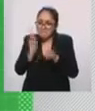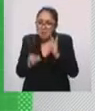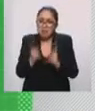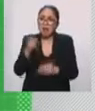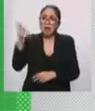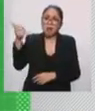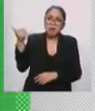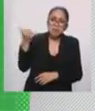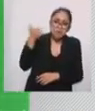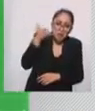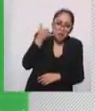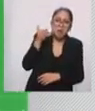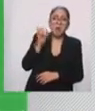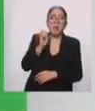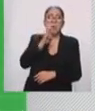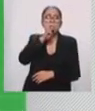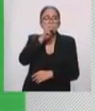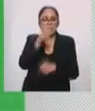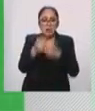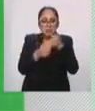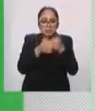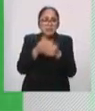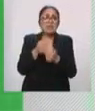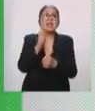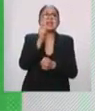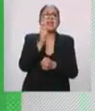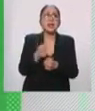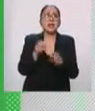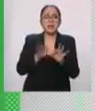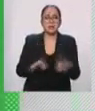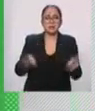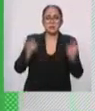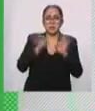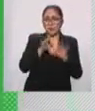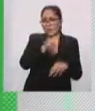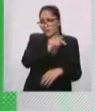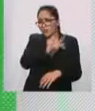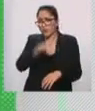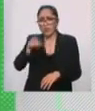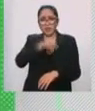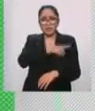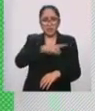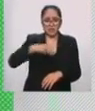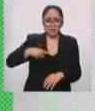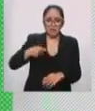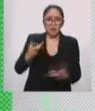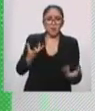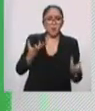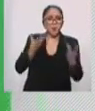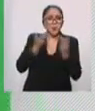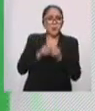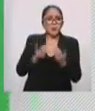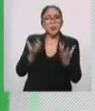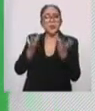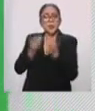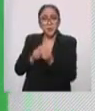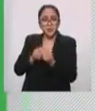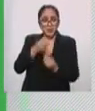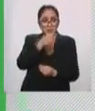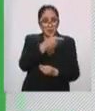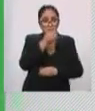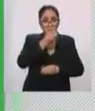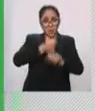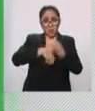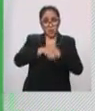el chiste es que sigamos juntos, ¿no? Y ese es justamente el mensaje de este, de esta puesta en escena